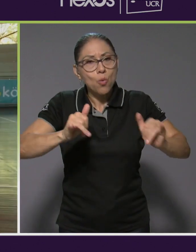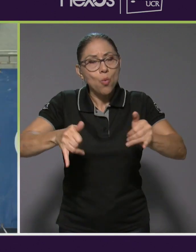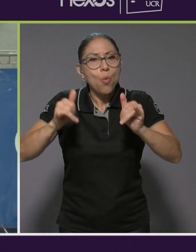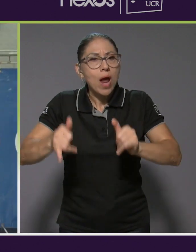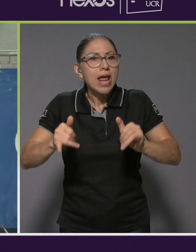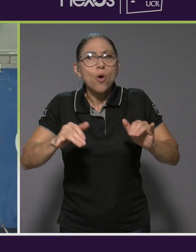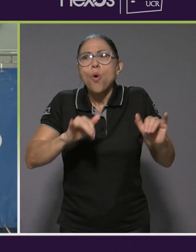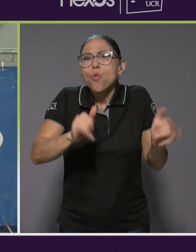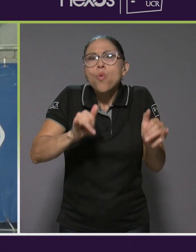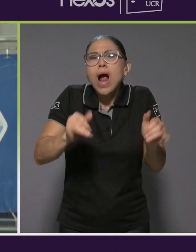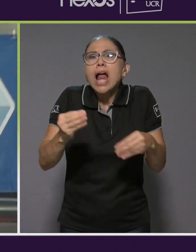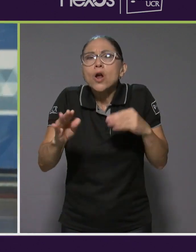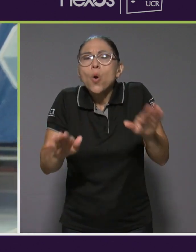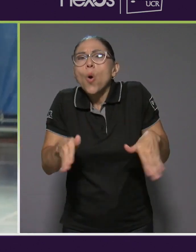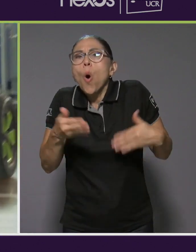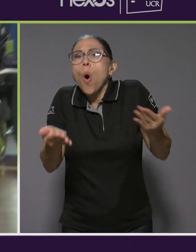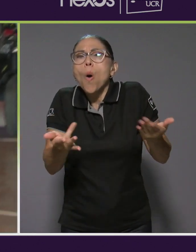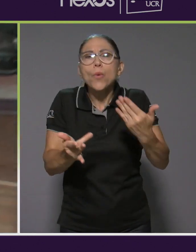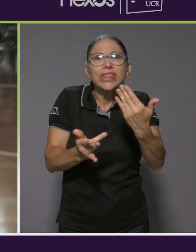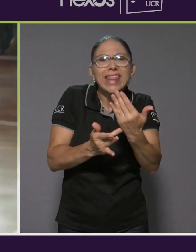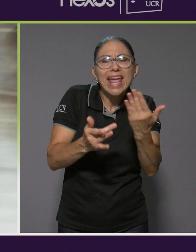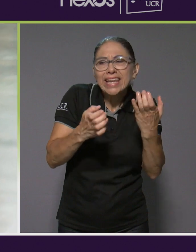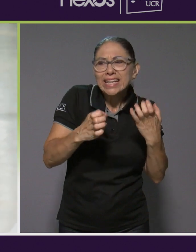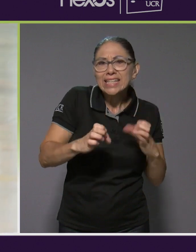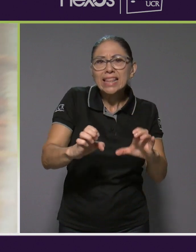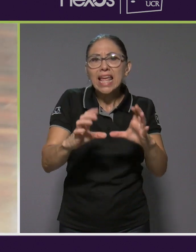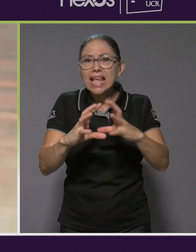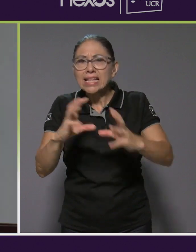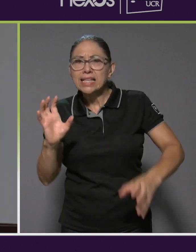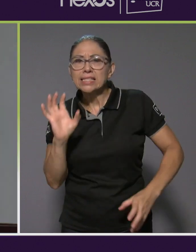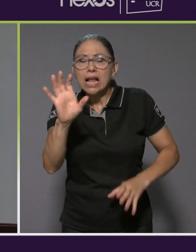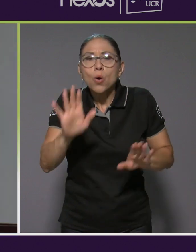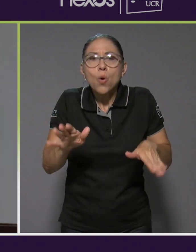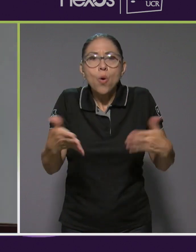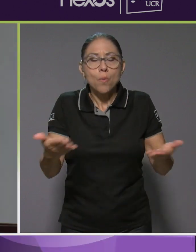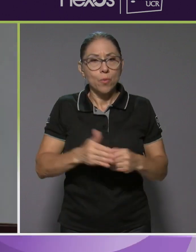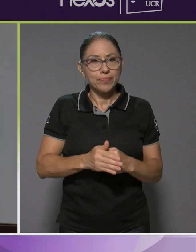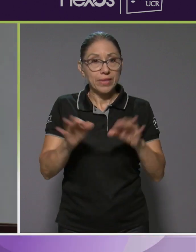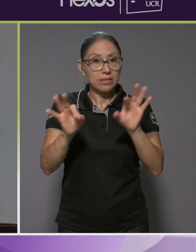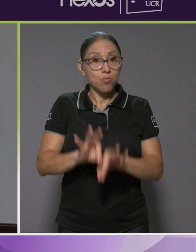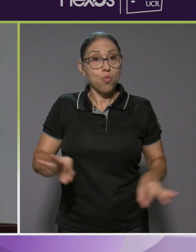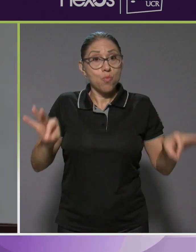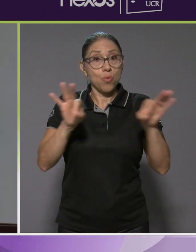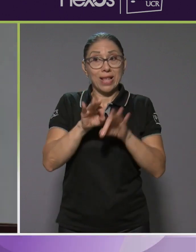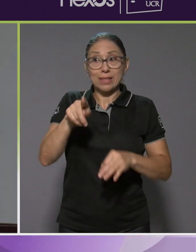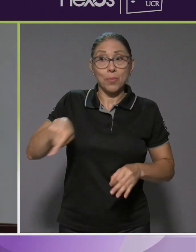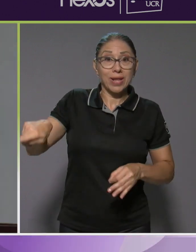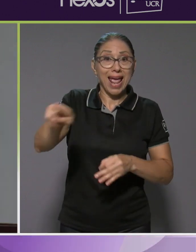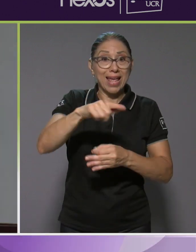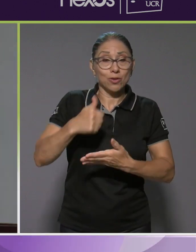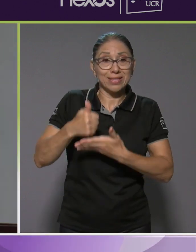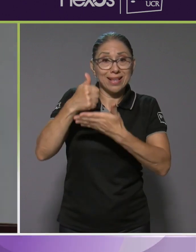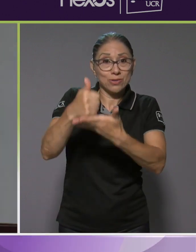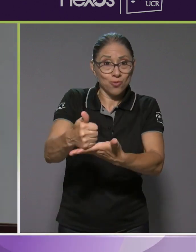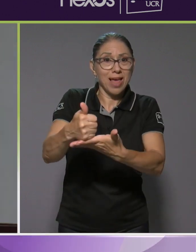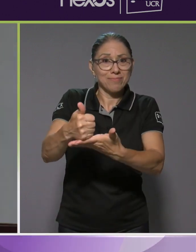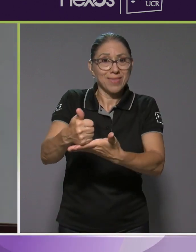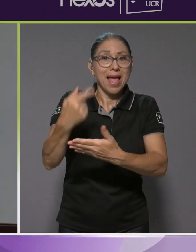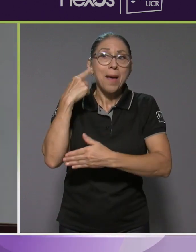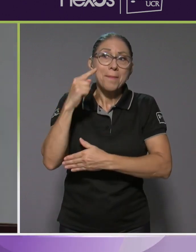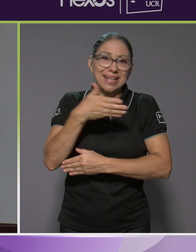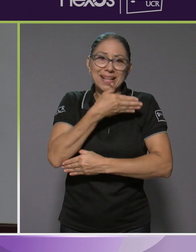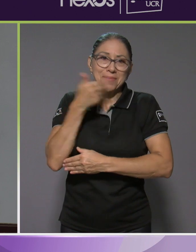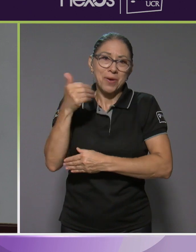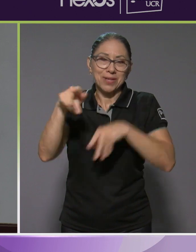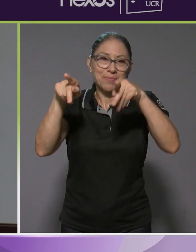cómo jugar, qué técnicas tener, cómo lanzar. Es muy importante porque a ellos les ayuda a ser mejores personas, más